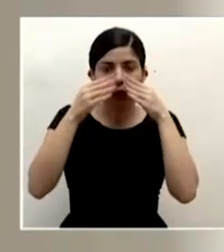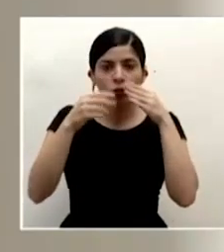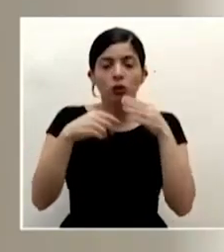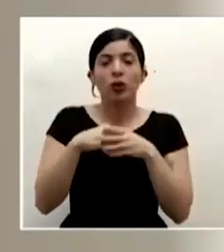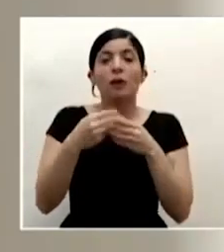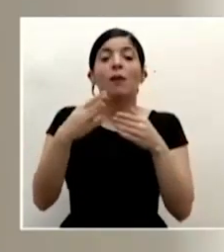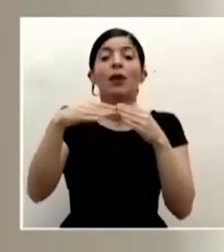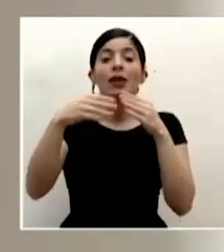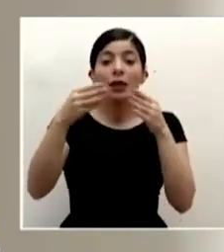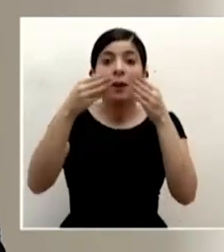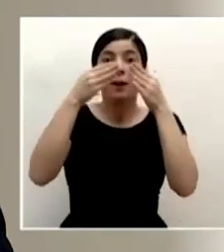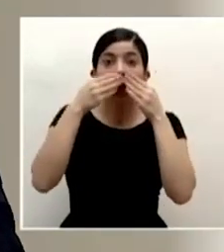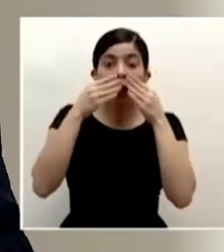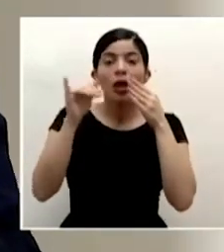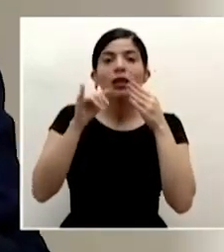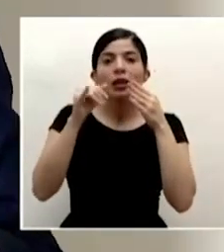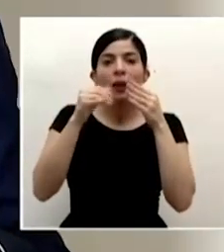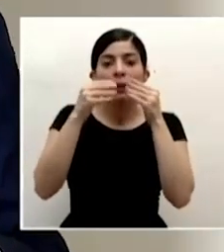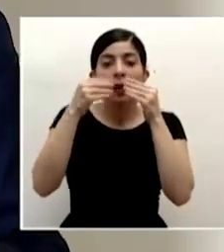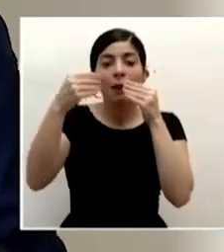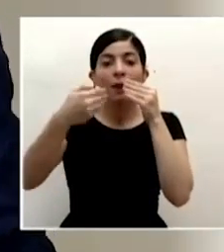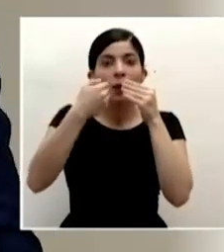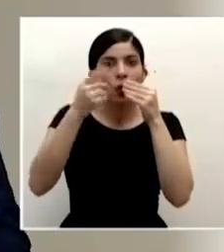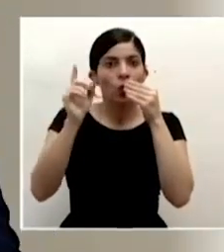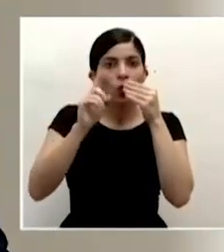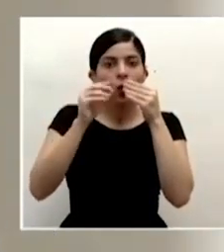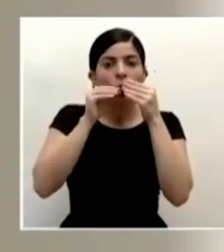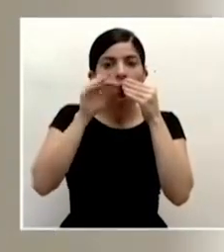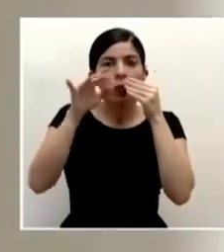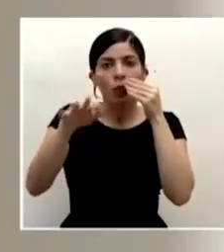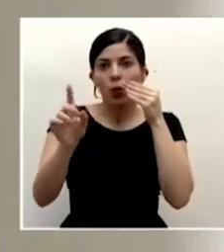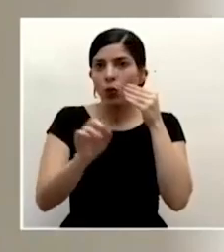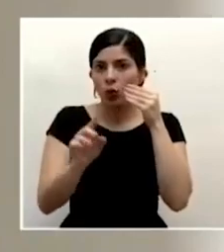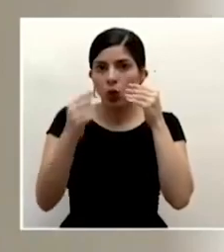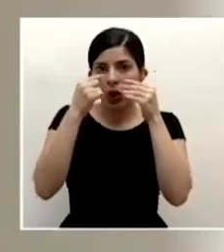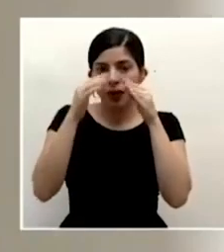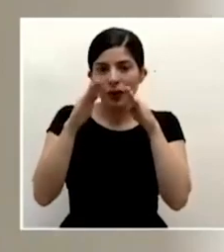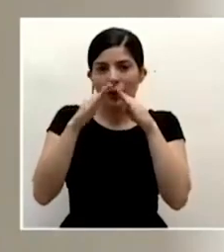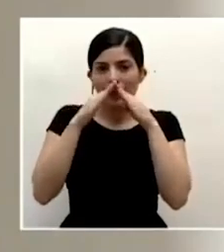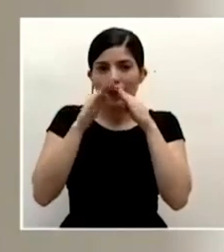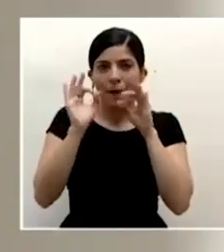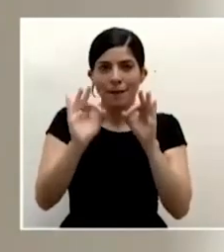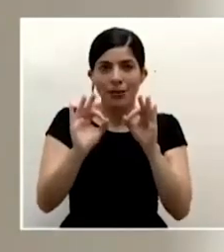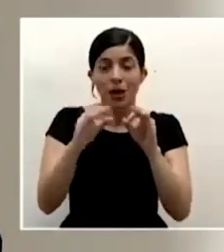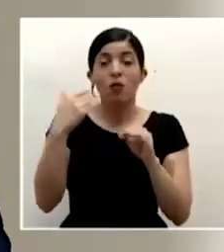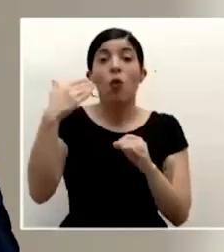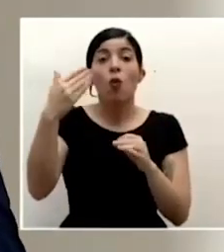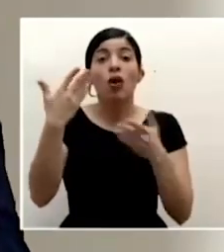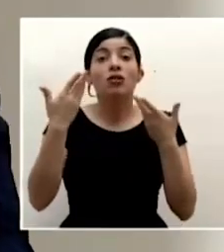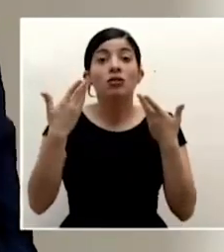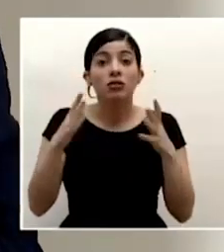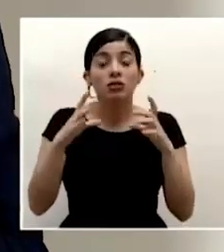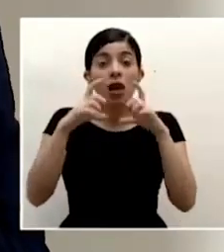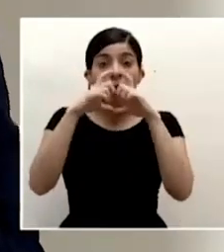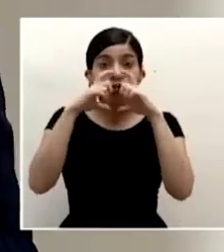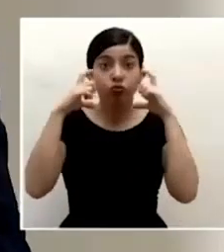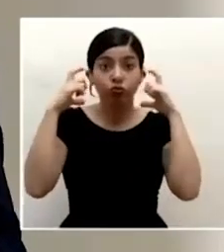egreso como eventualmente de ingreso de gotitas de saliva cuando usted ya se colocó la mascarilla